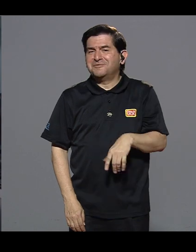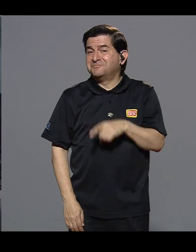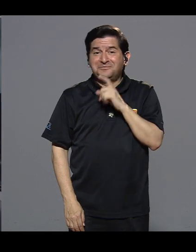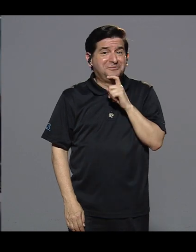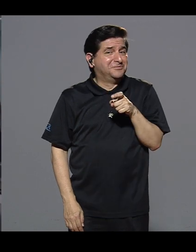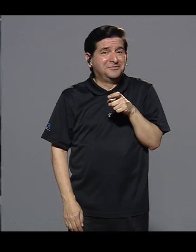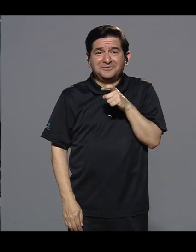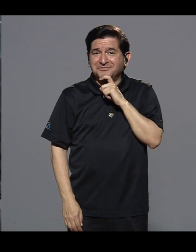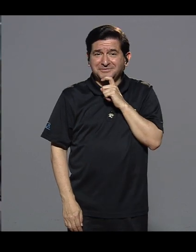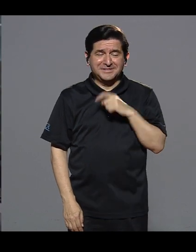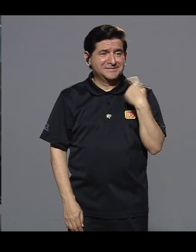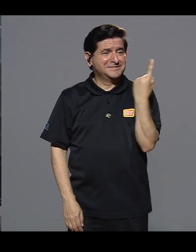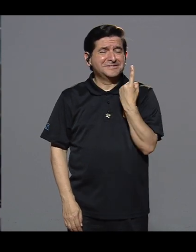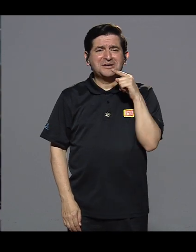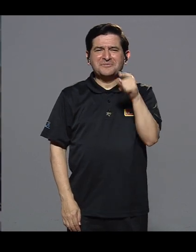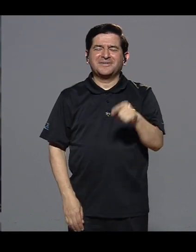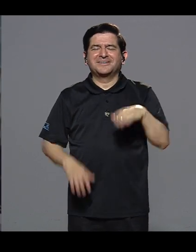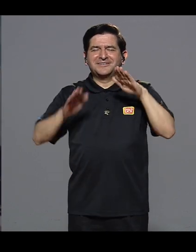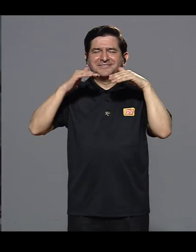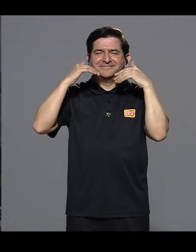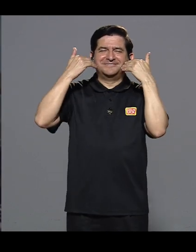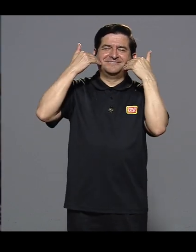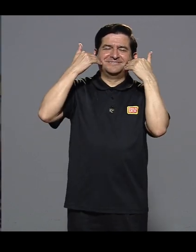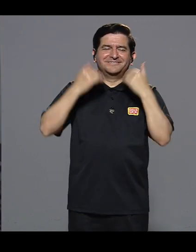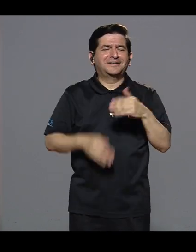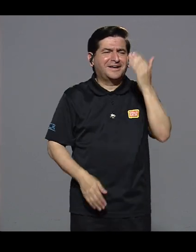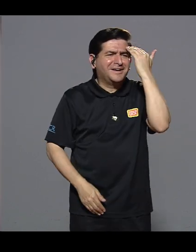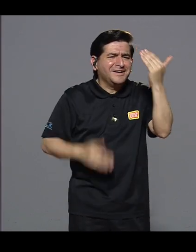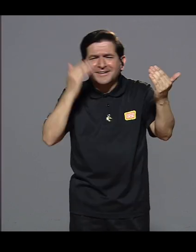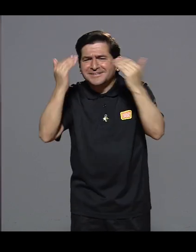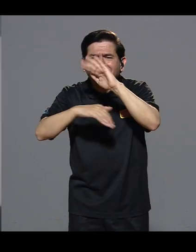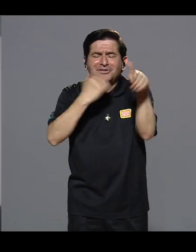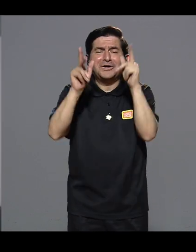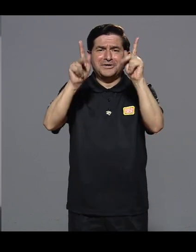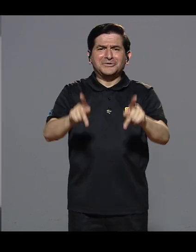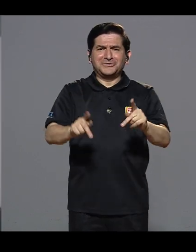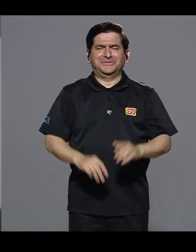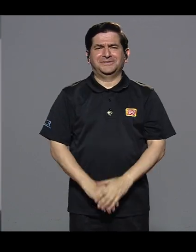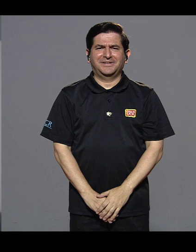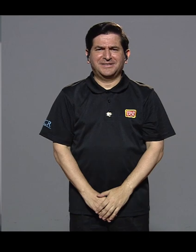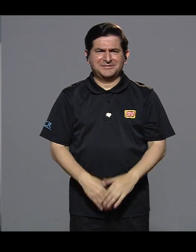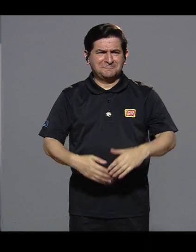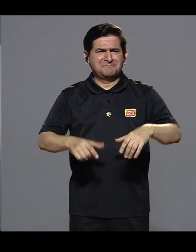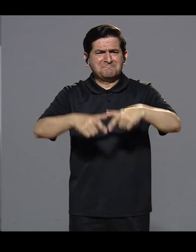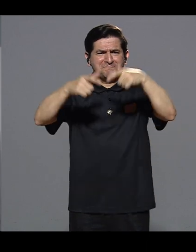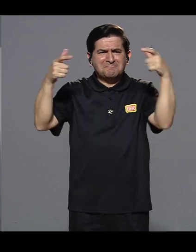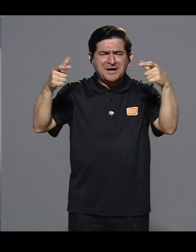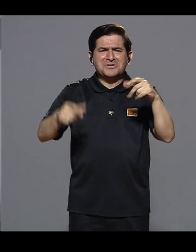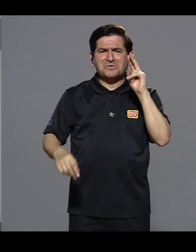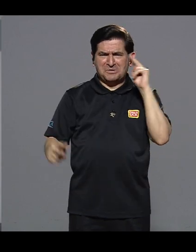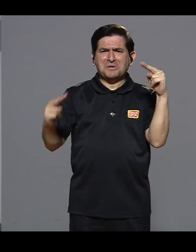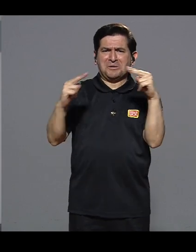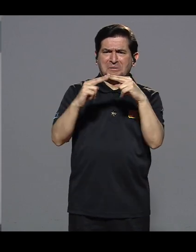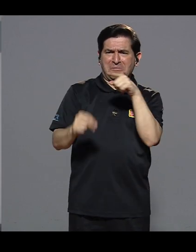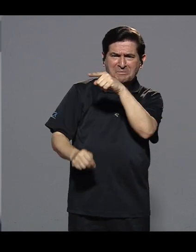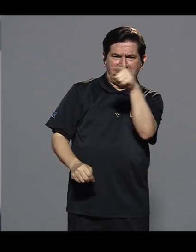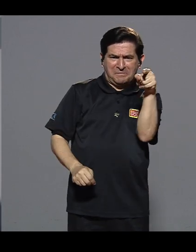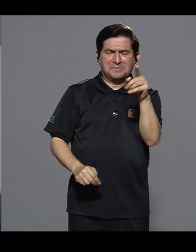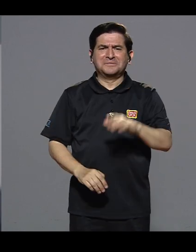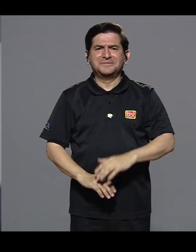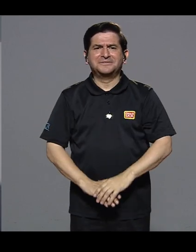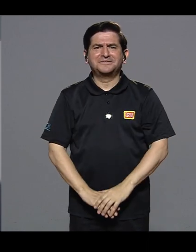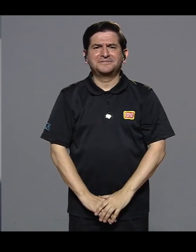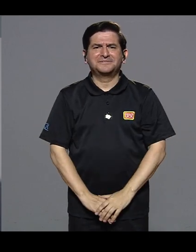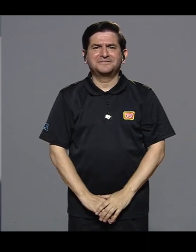Nunca se le ve enojado, difícilmente, ¿verdad? Siempre anda con una sonrisa y saludando a todo el mundo y sí, yo he visto que la mayoría